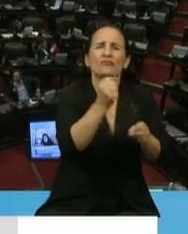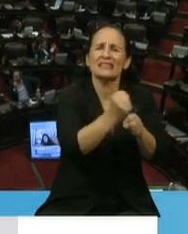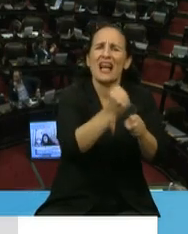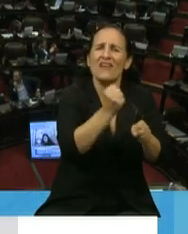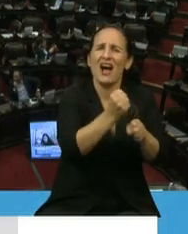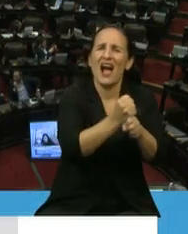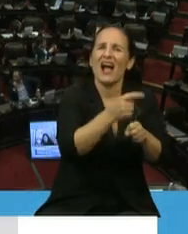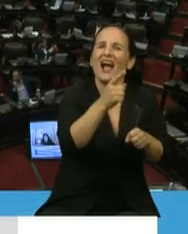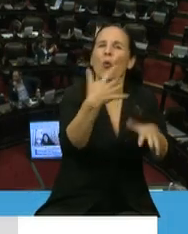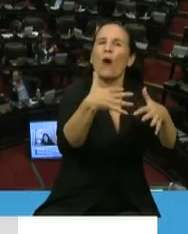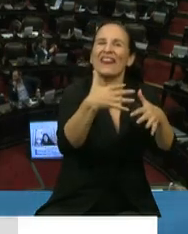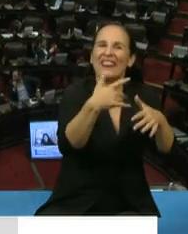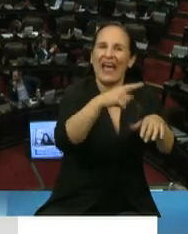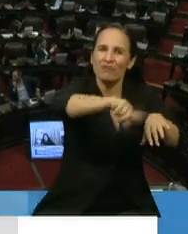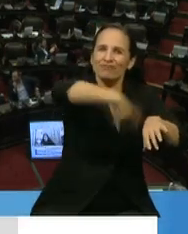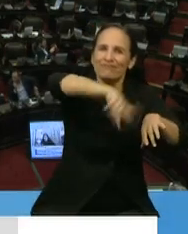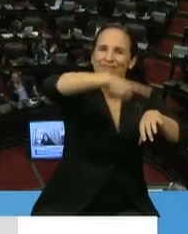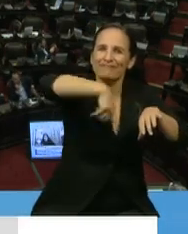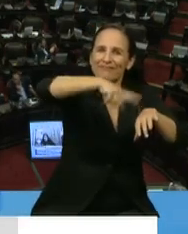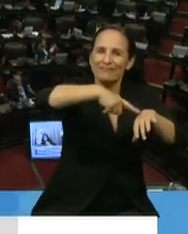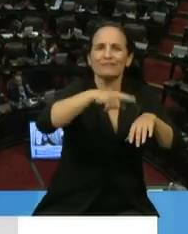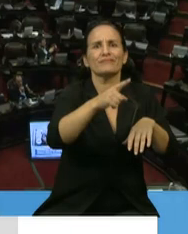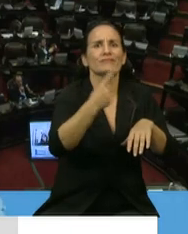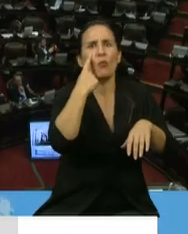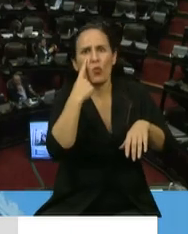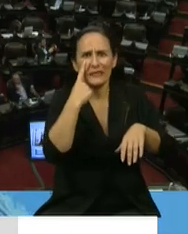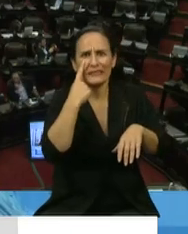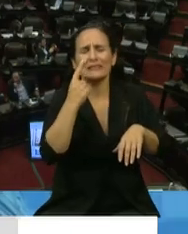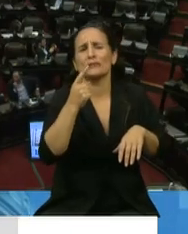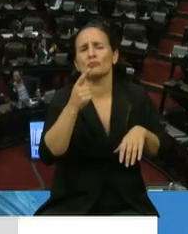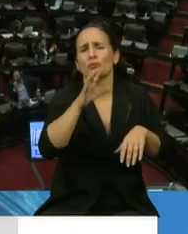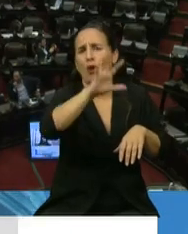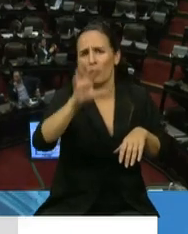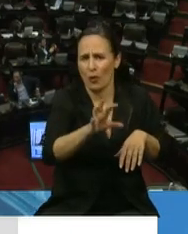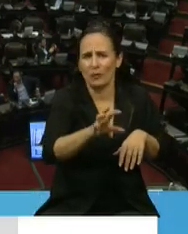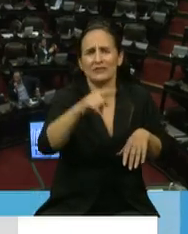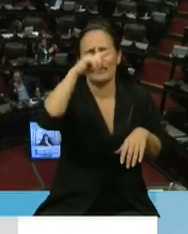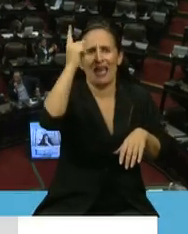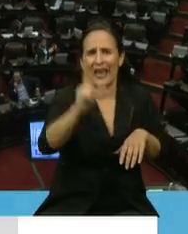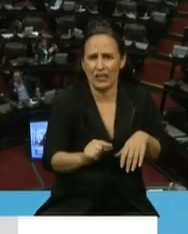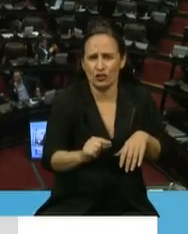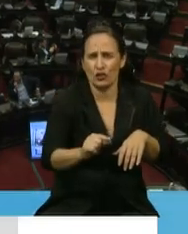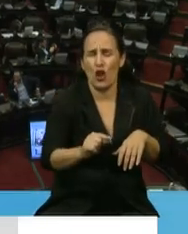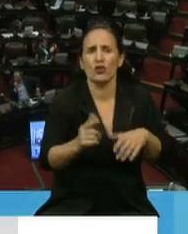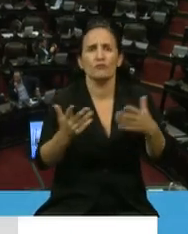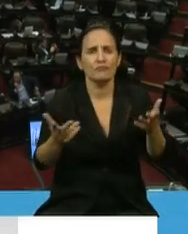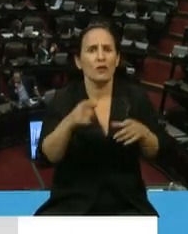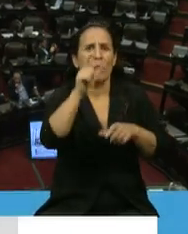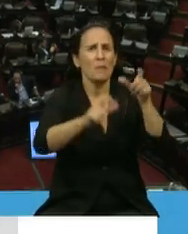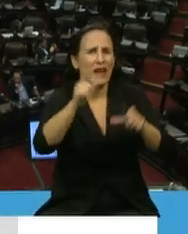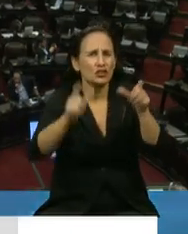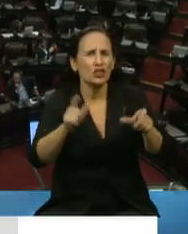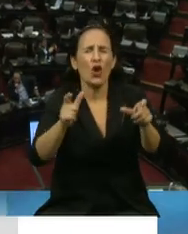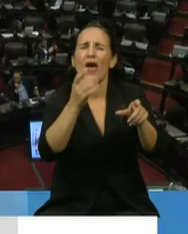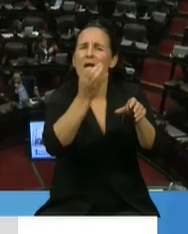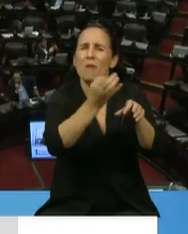guardia tanto municipios, hospitales provinciales y obviamente asocomias nacionales. El profesional que desempeña en la